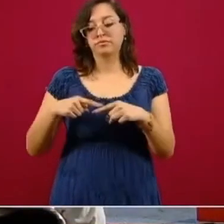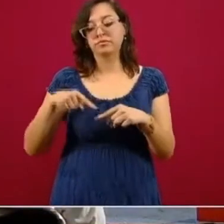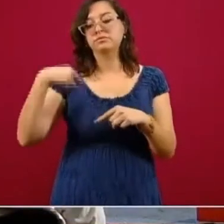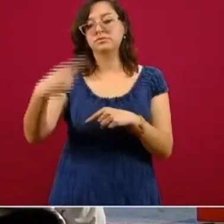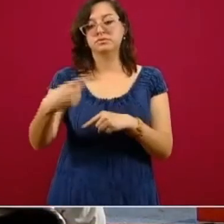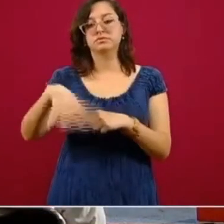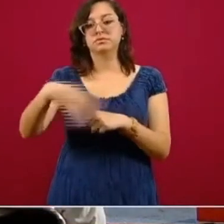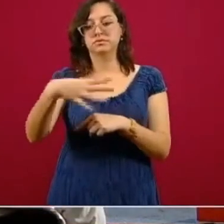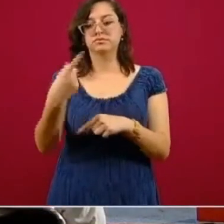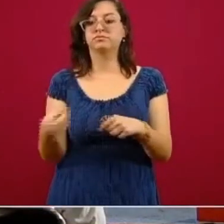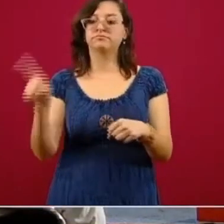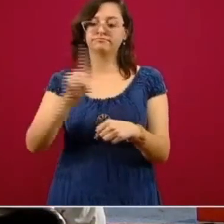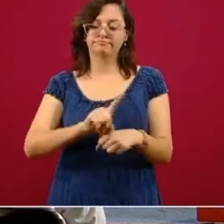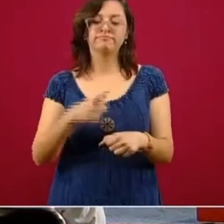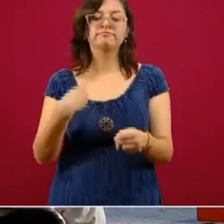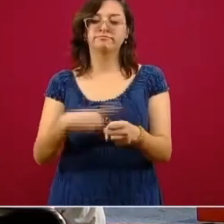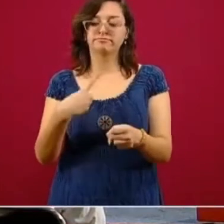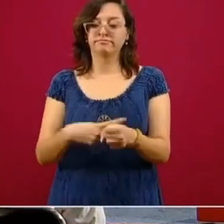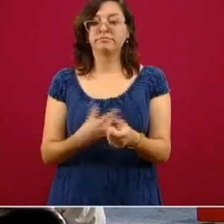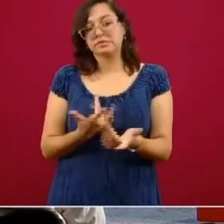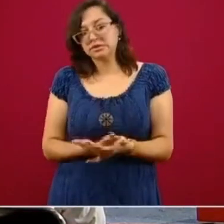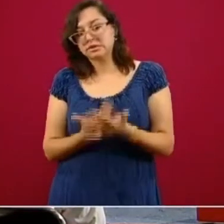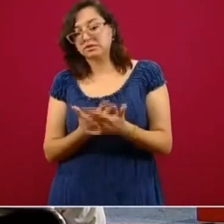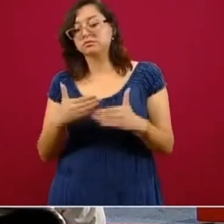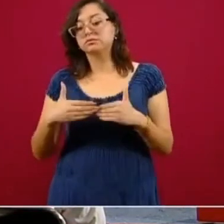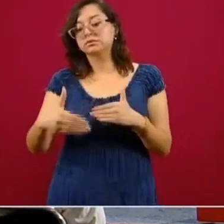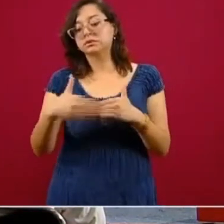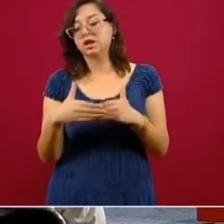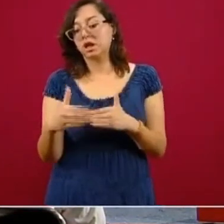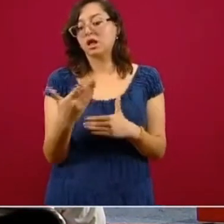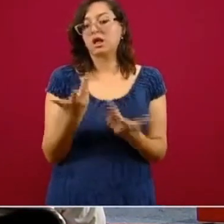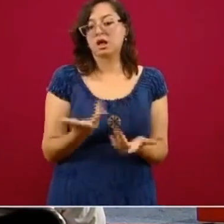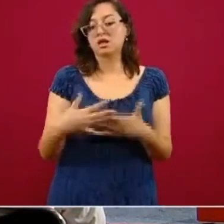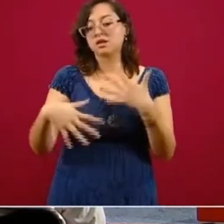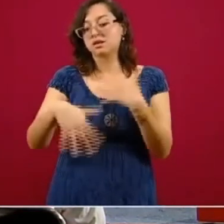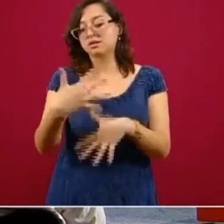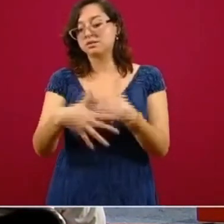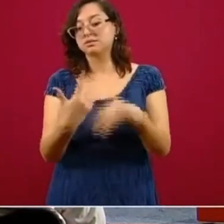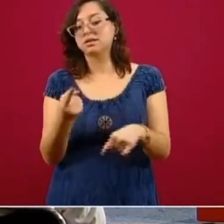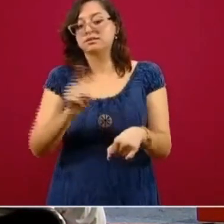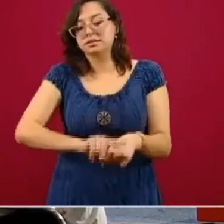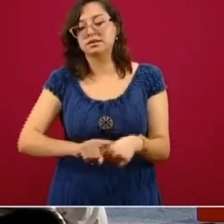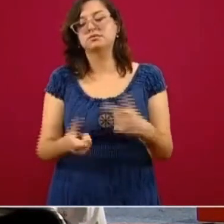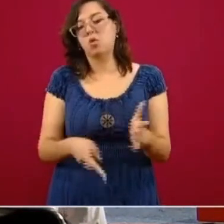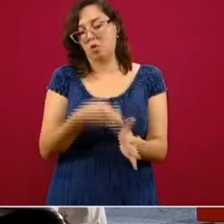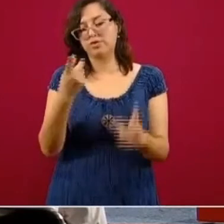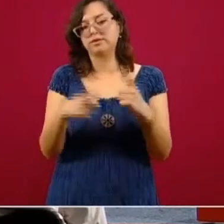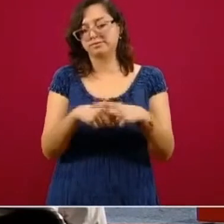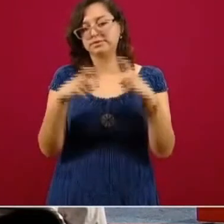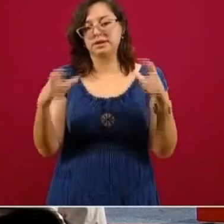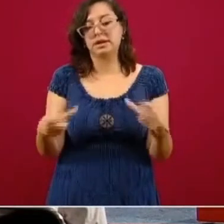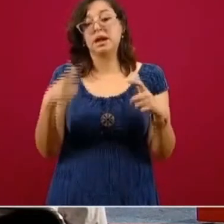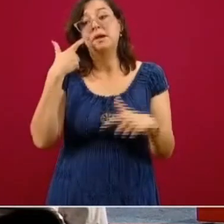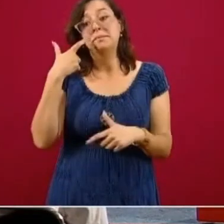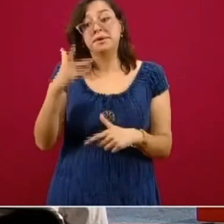después un incremento de los casos y es lo que todavía estamos esperando en el estado de Nuevo León y en la medida de cómo se haya mantenido también